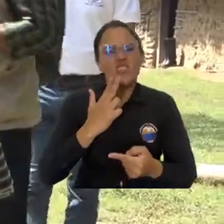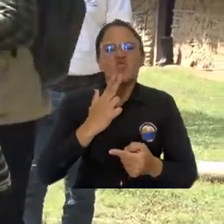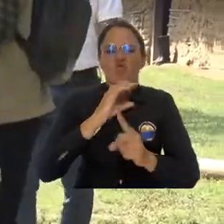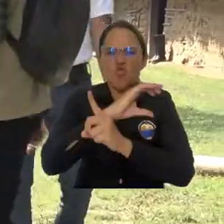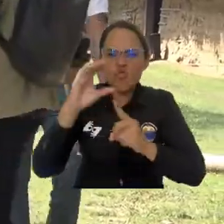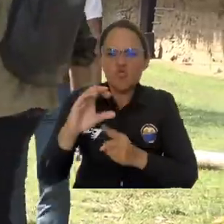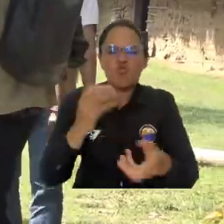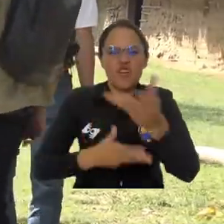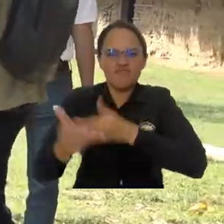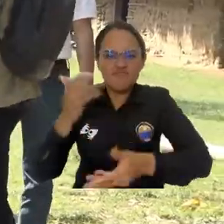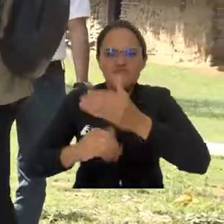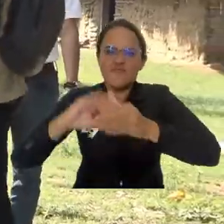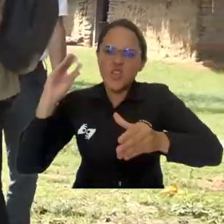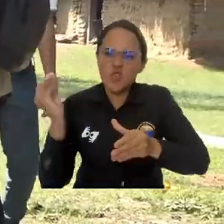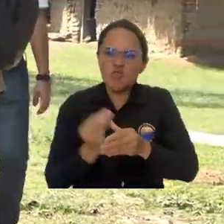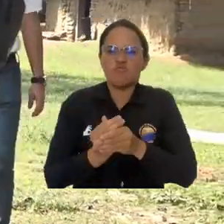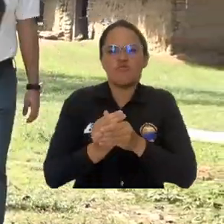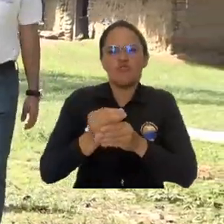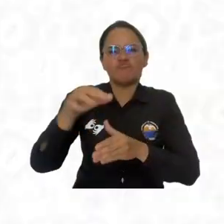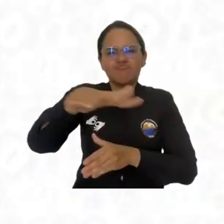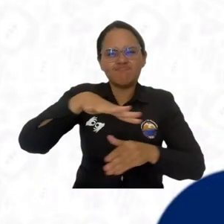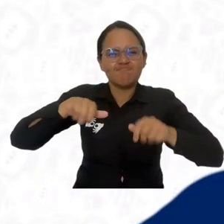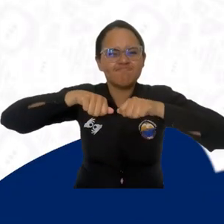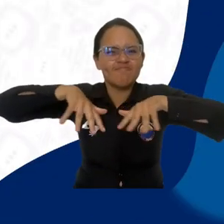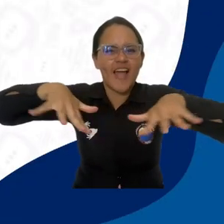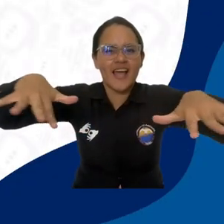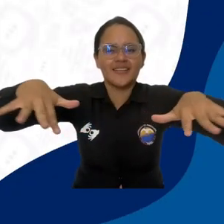la inclusión y su expansión en el territorio.